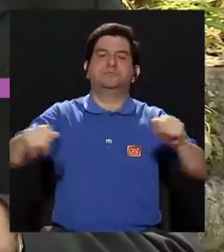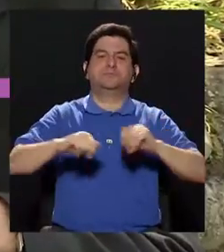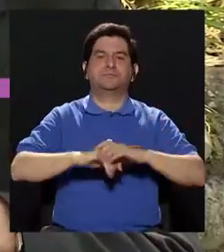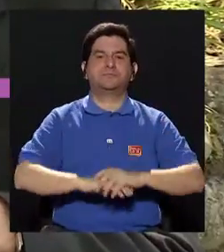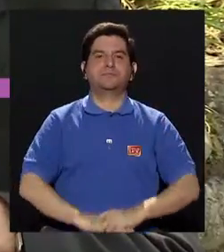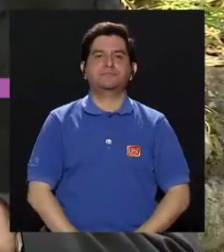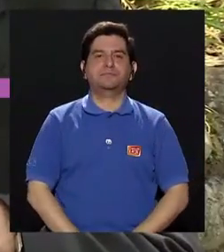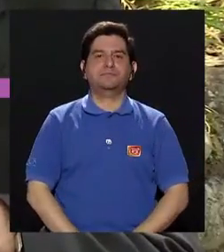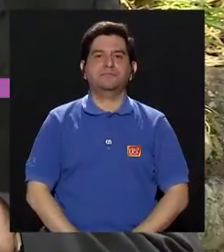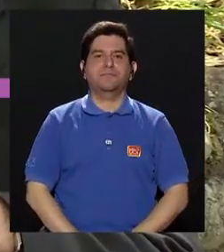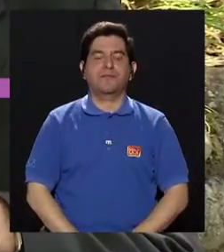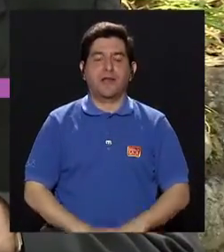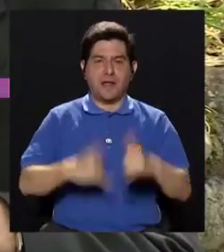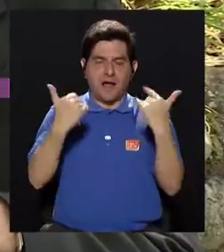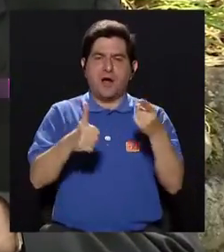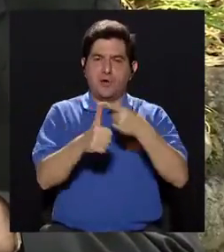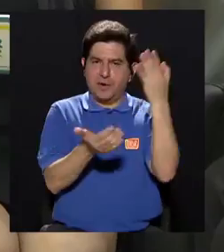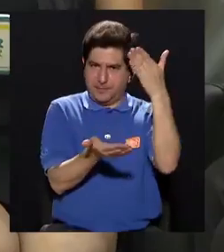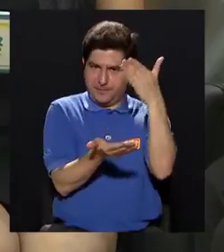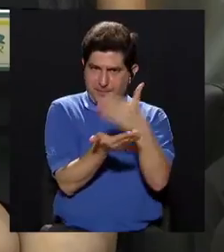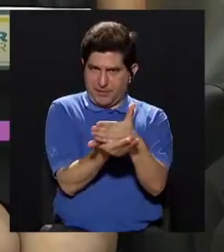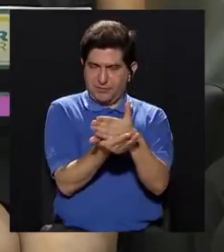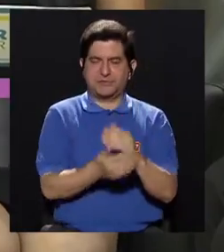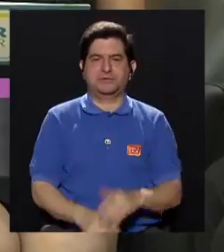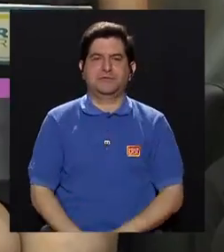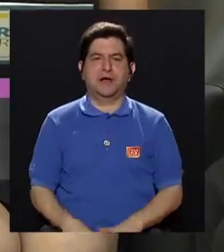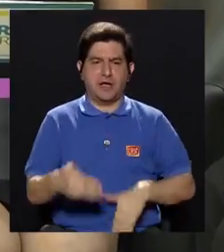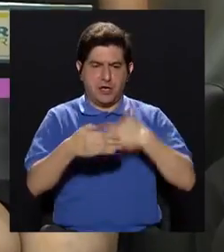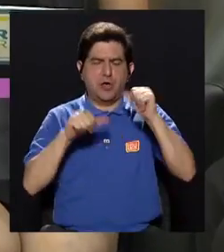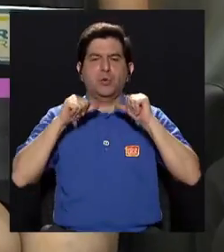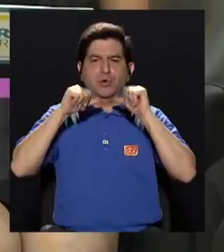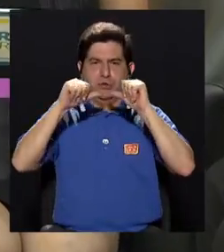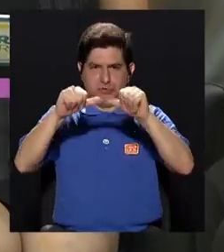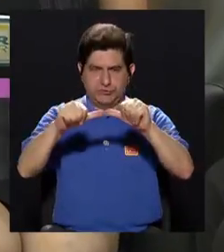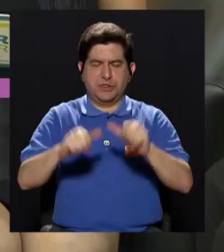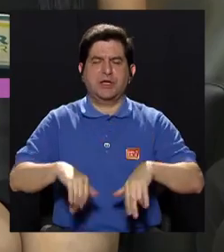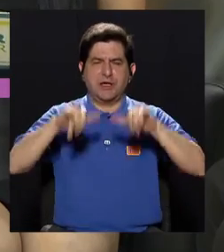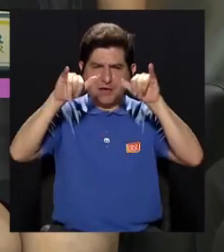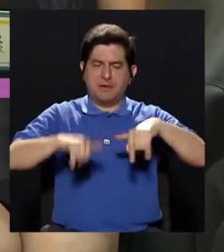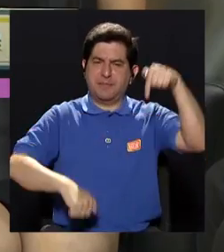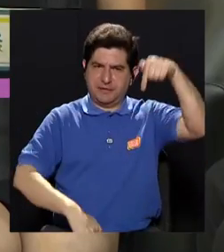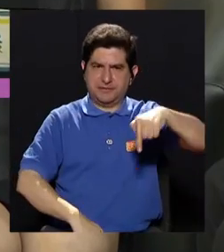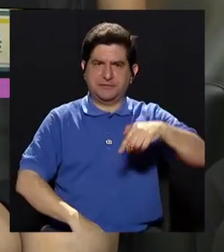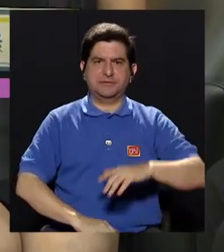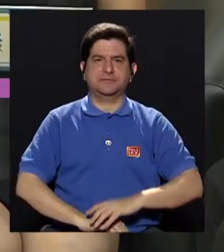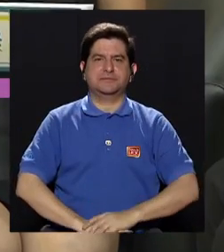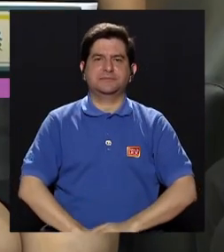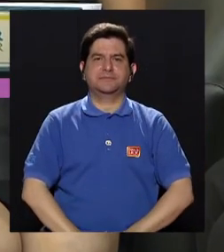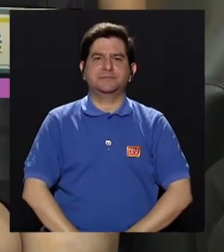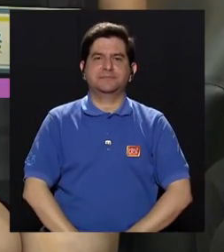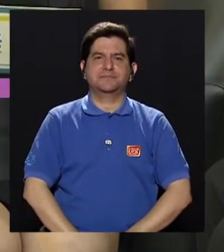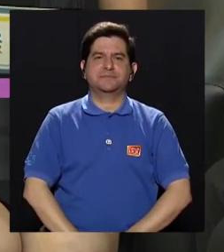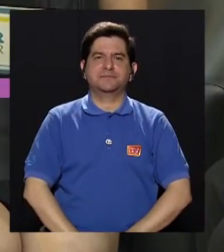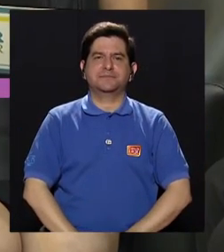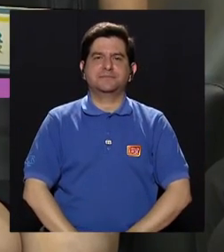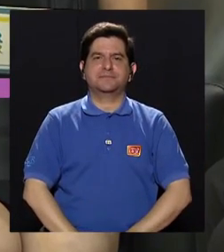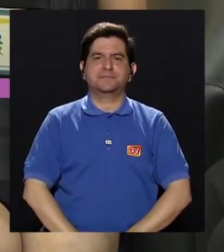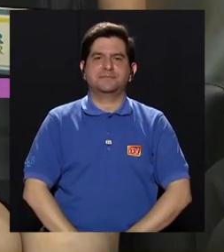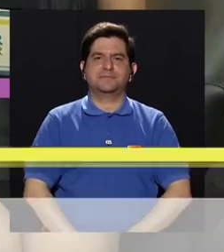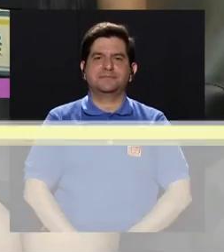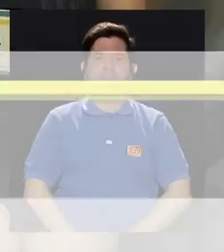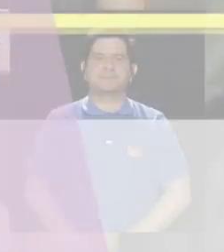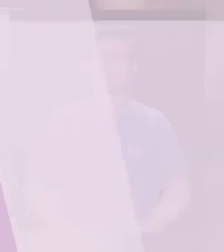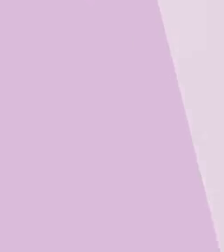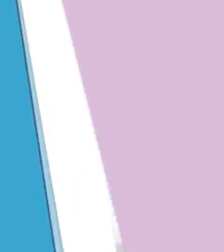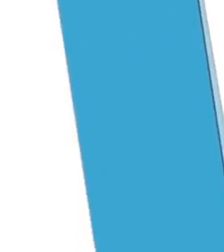Bueno, vamos a ir a una primera pausa, y luego regresamos. Quédense por favor con nosotros, estamos hablando acerca del Zika.